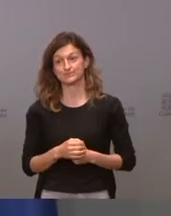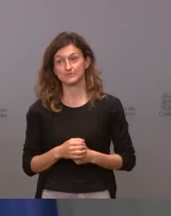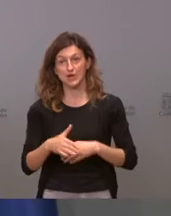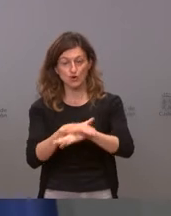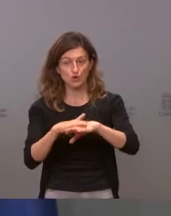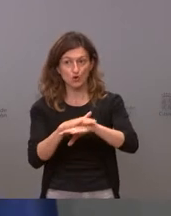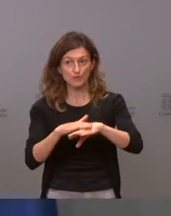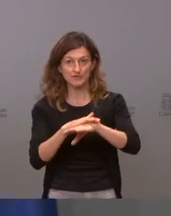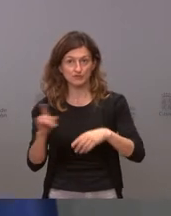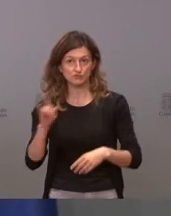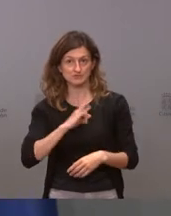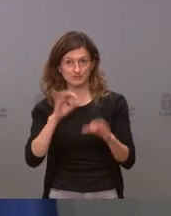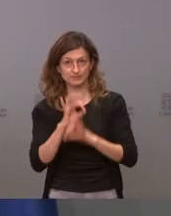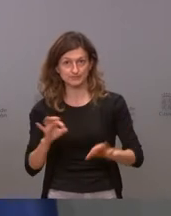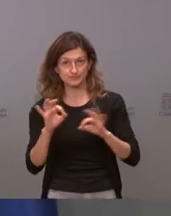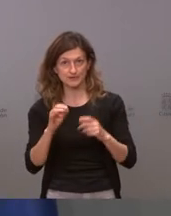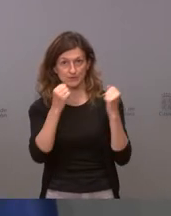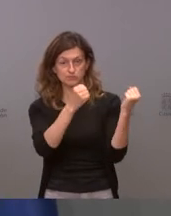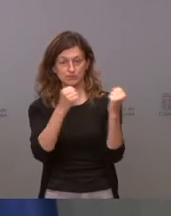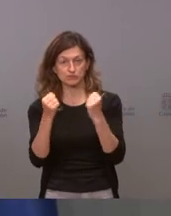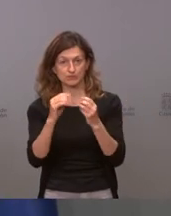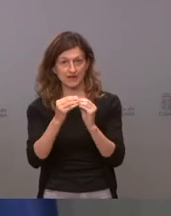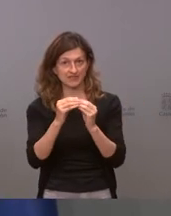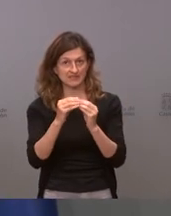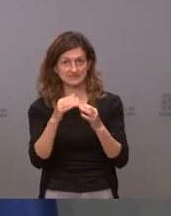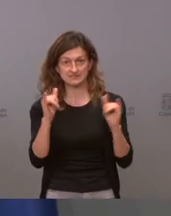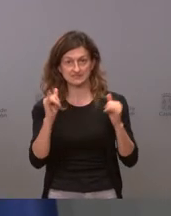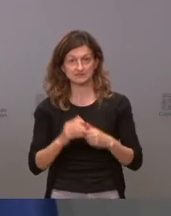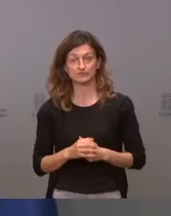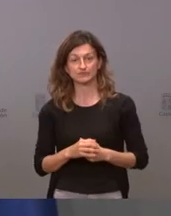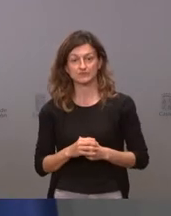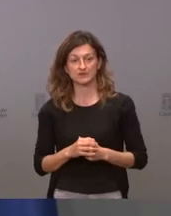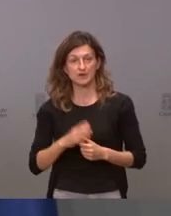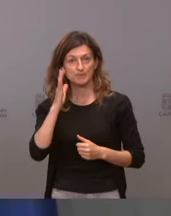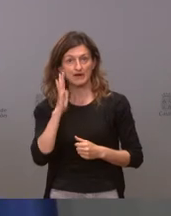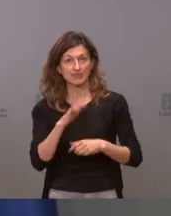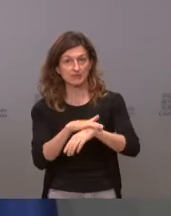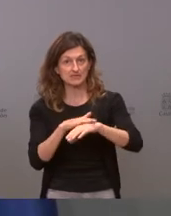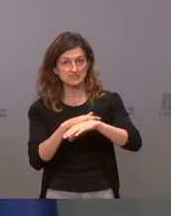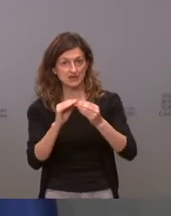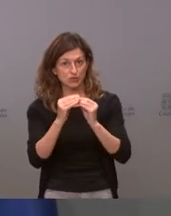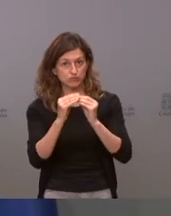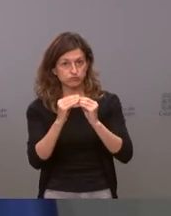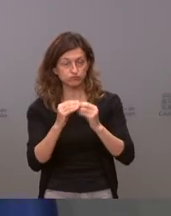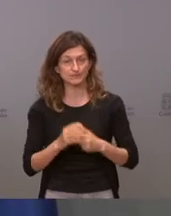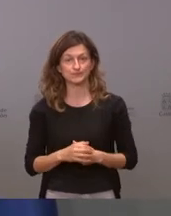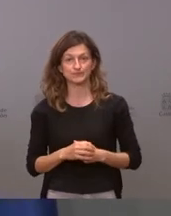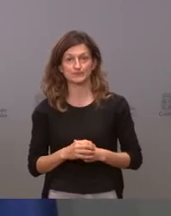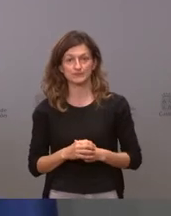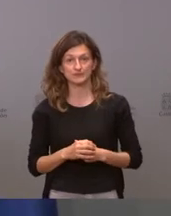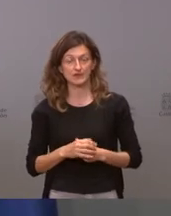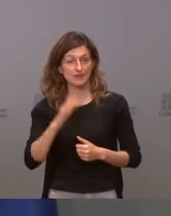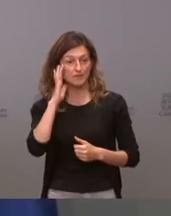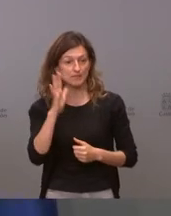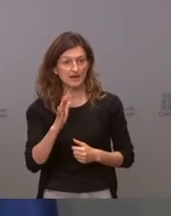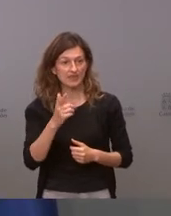a nuestros expertos para su elaboración parece ser que lo está elaborando el propio ministerio y parece ser que se nos